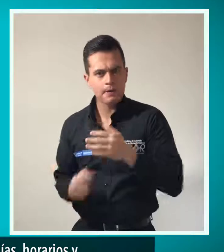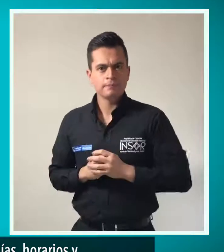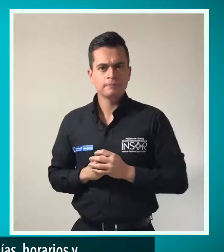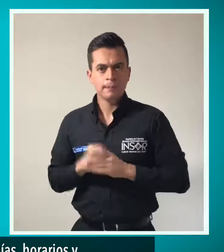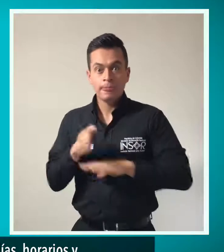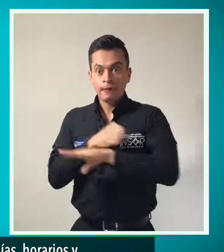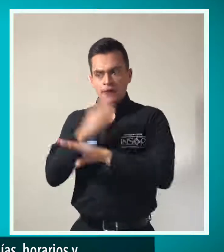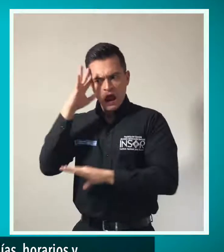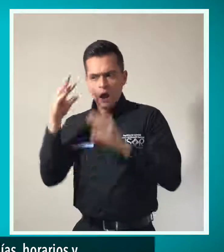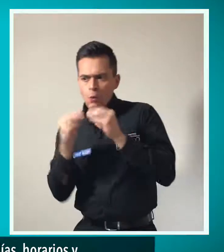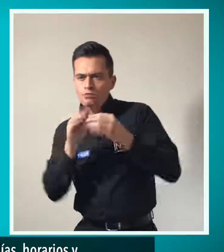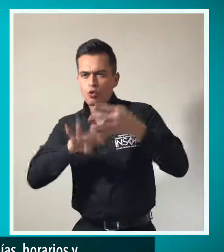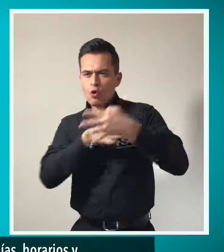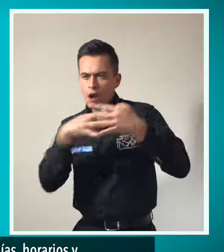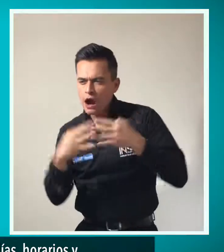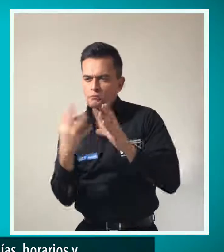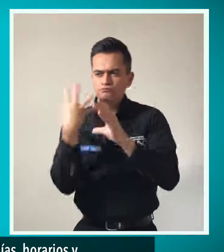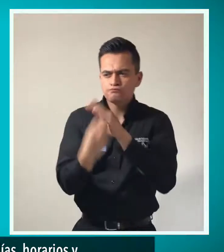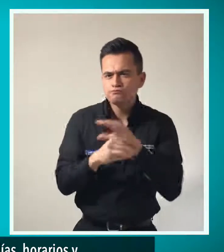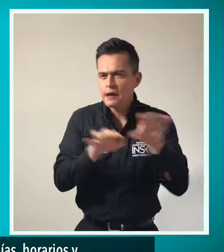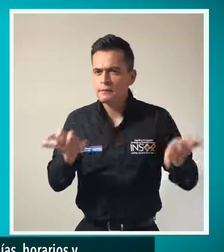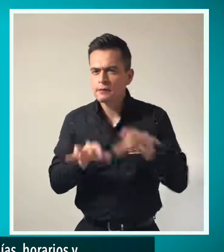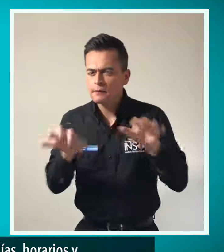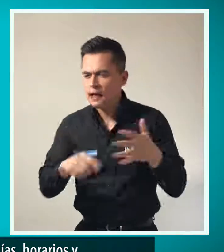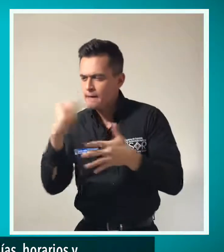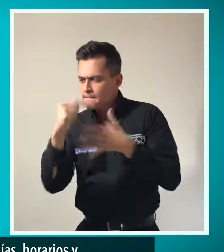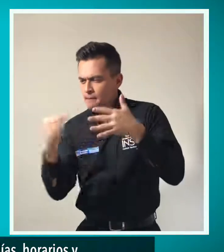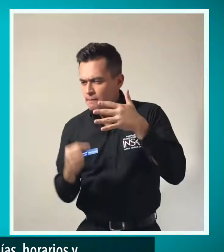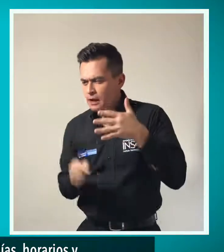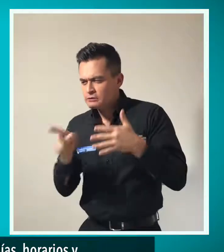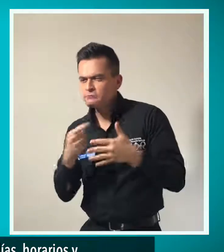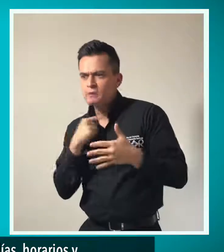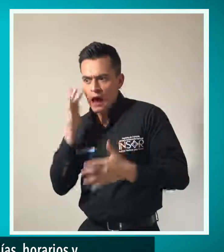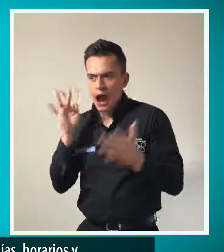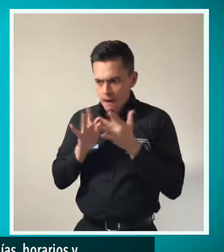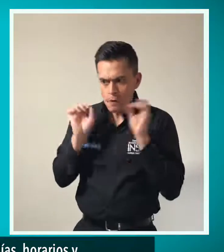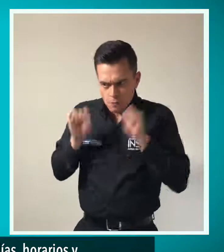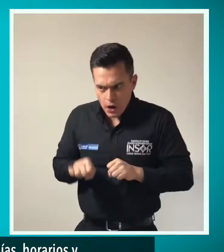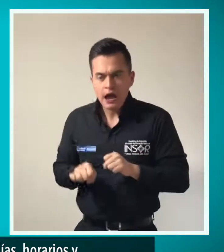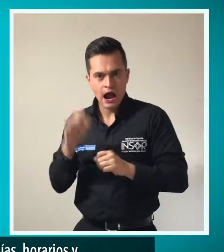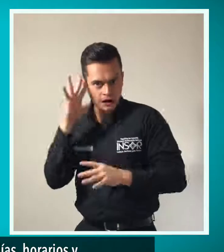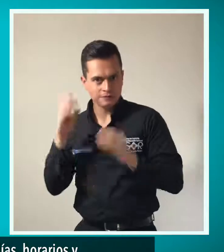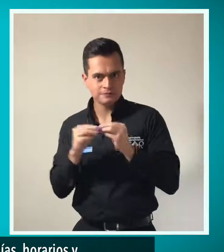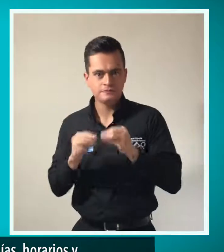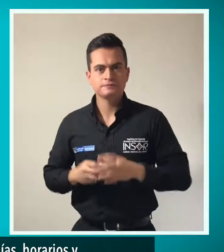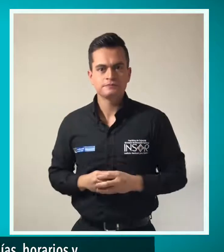Acuerden juntos los días, horarios y las actividades a desarrollar según su elección o posibilidad.